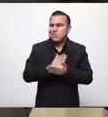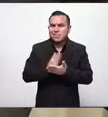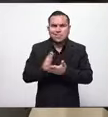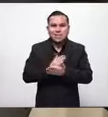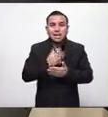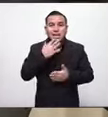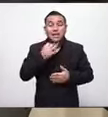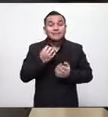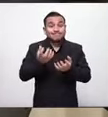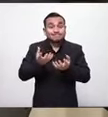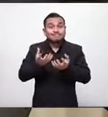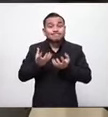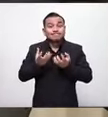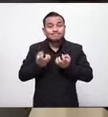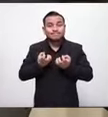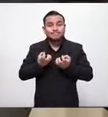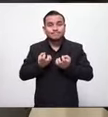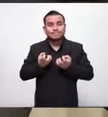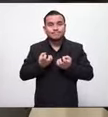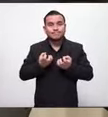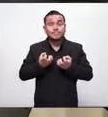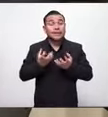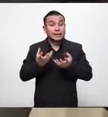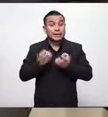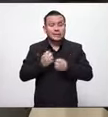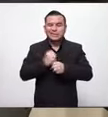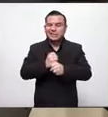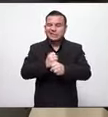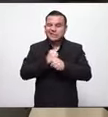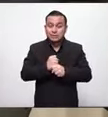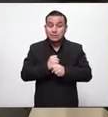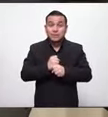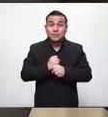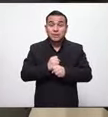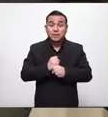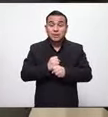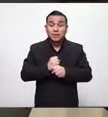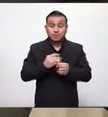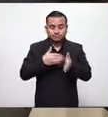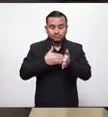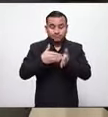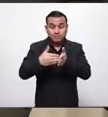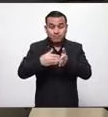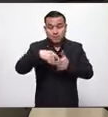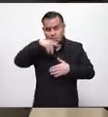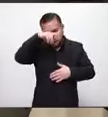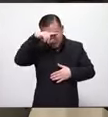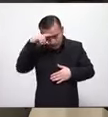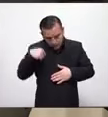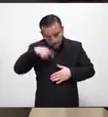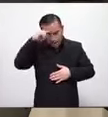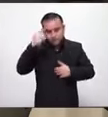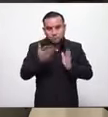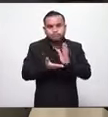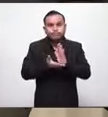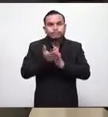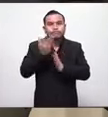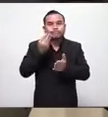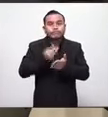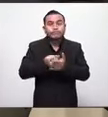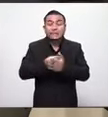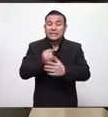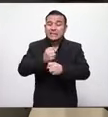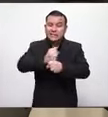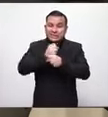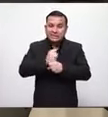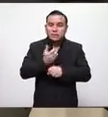y queremos y nos queremos asegurar que esta reapertura sea la más segura para que pronto